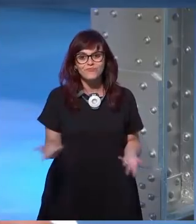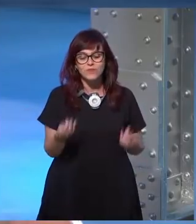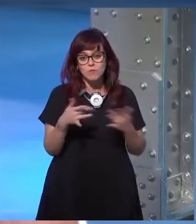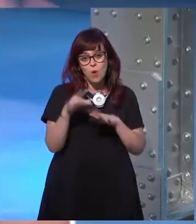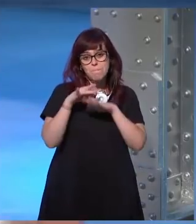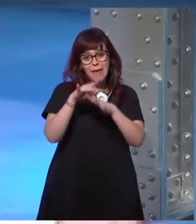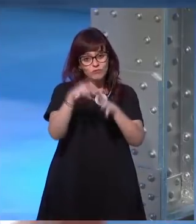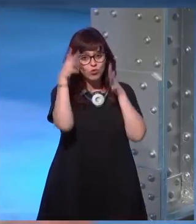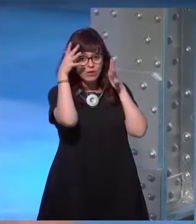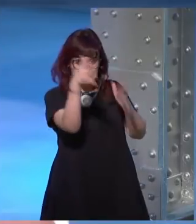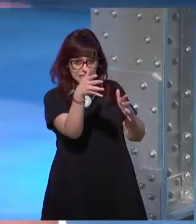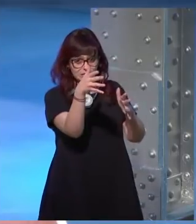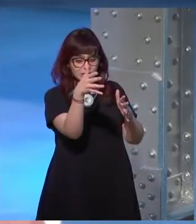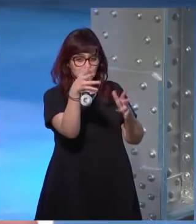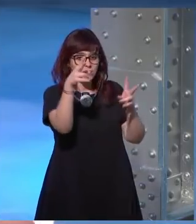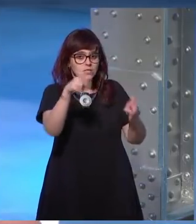mentoras